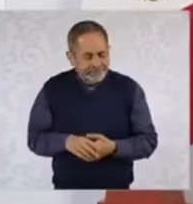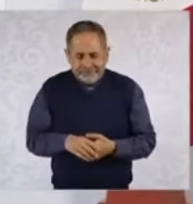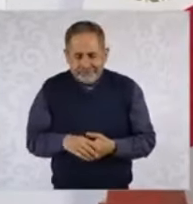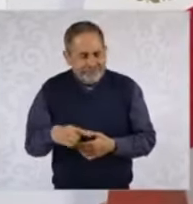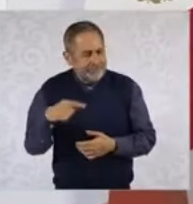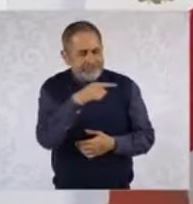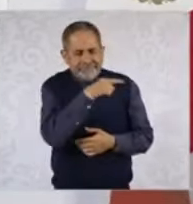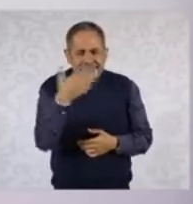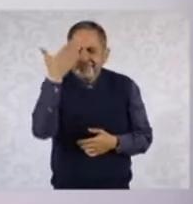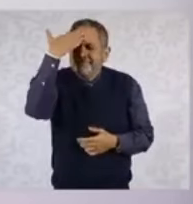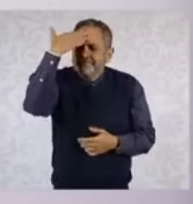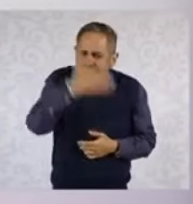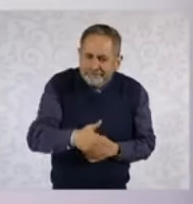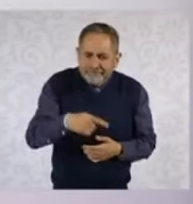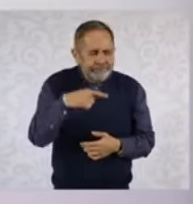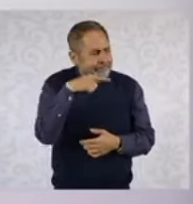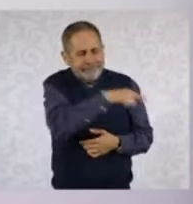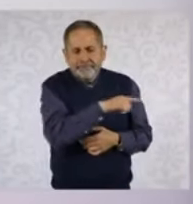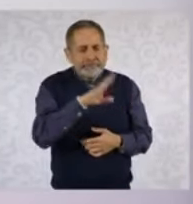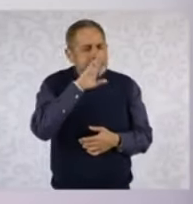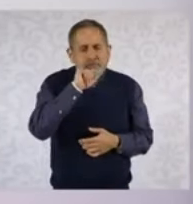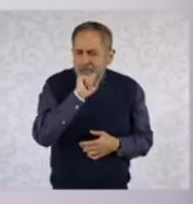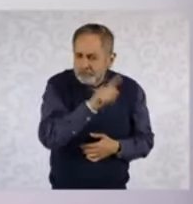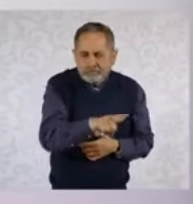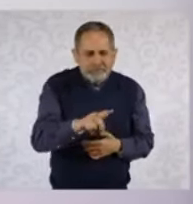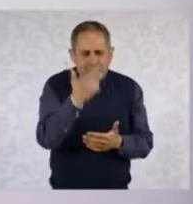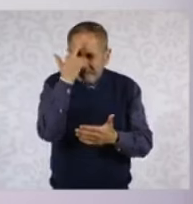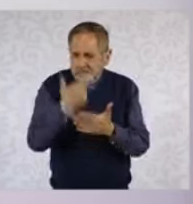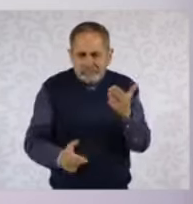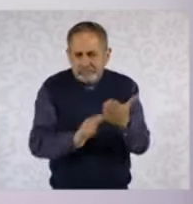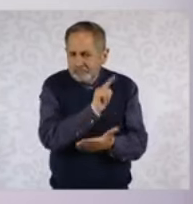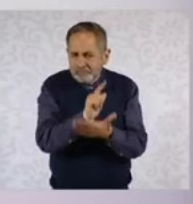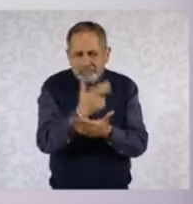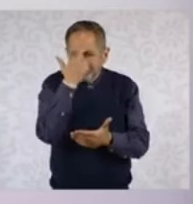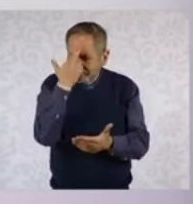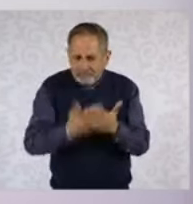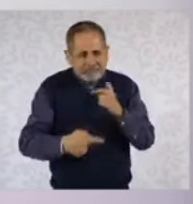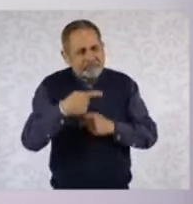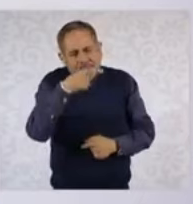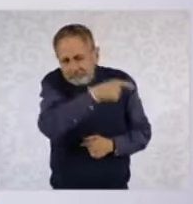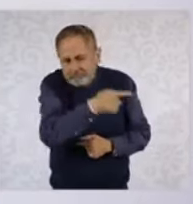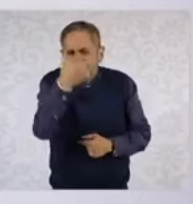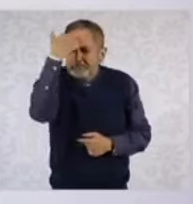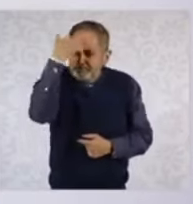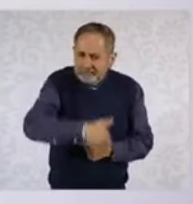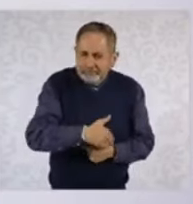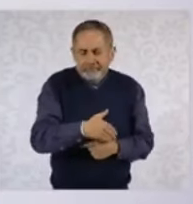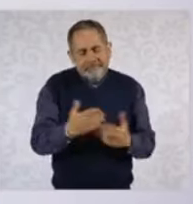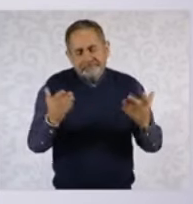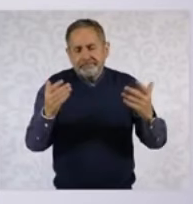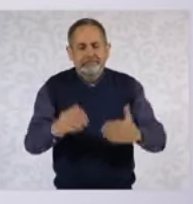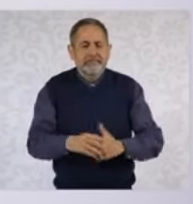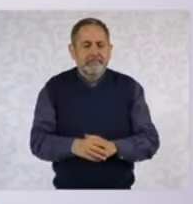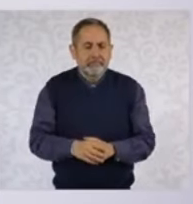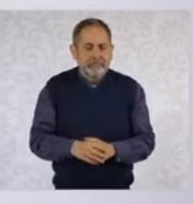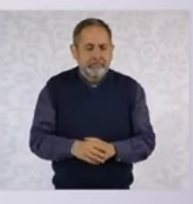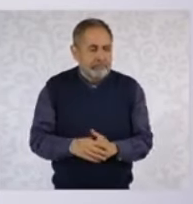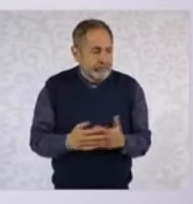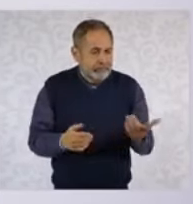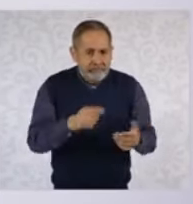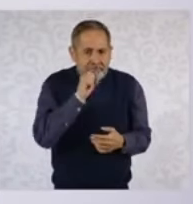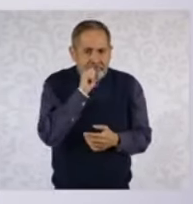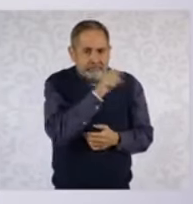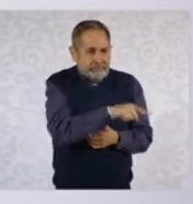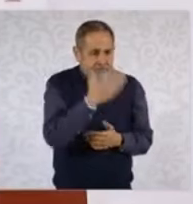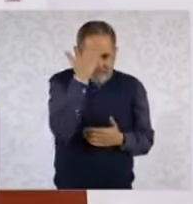que están procediendo ilegalmente. Ellos lo saben porque son